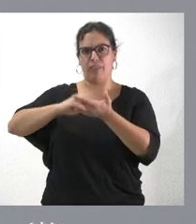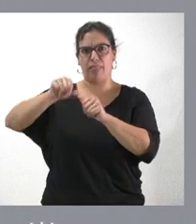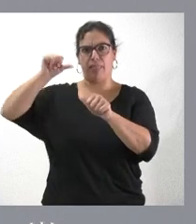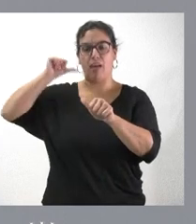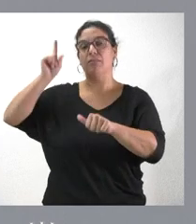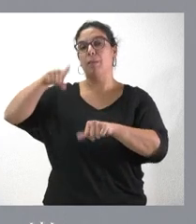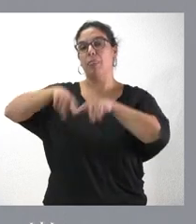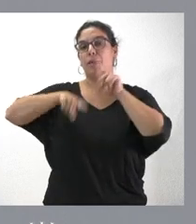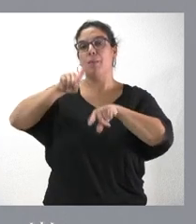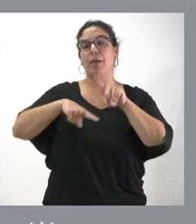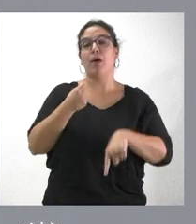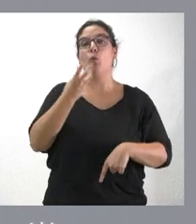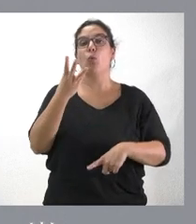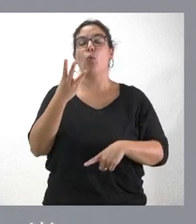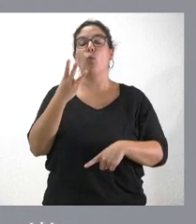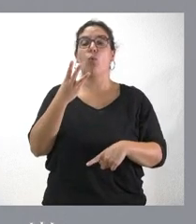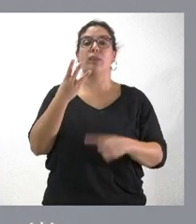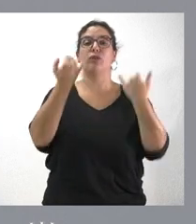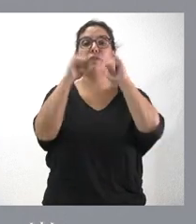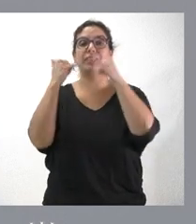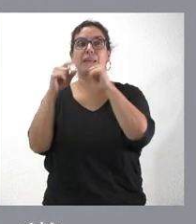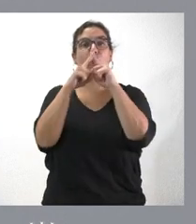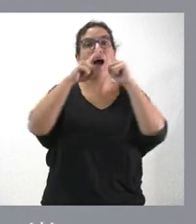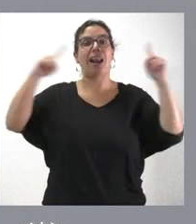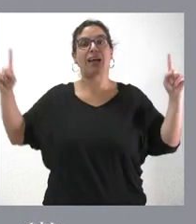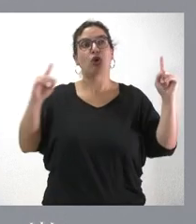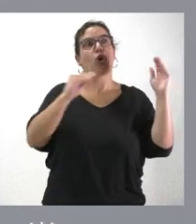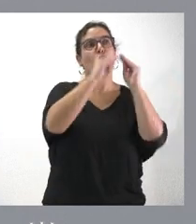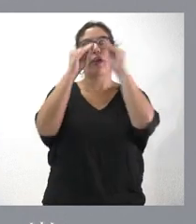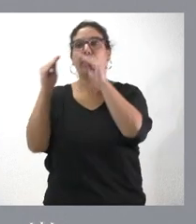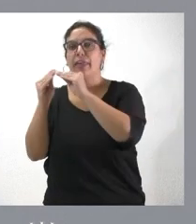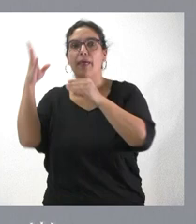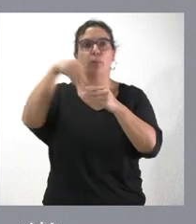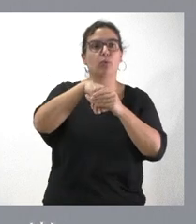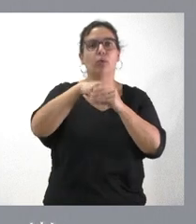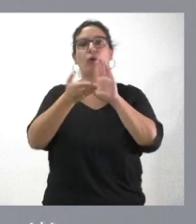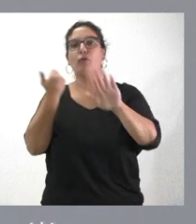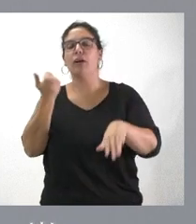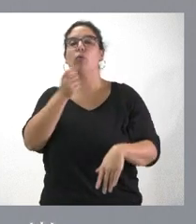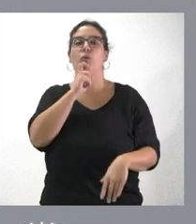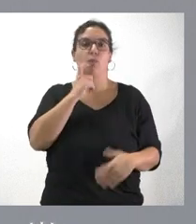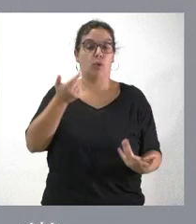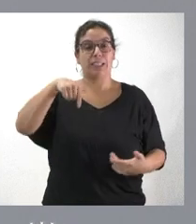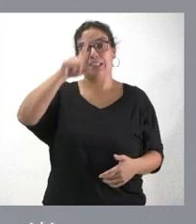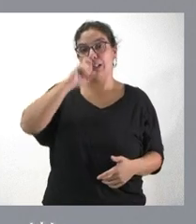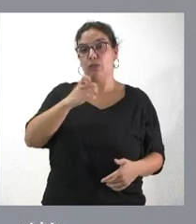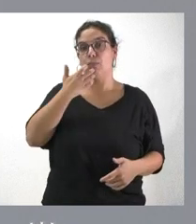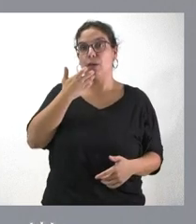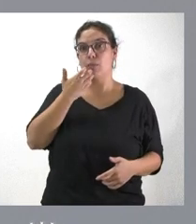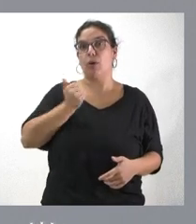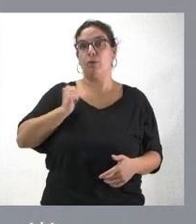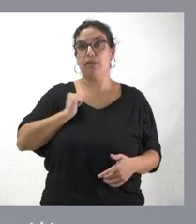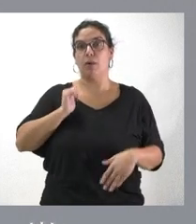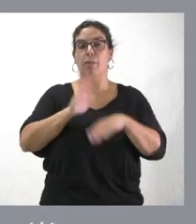del número de festivos que coinciden otros días que lo podamos poder incluir o no. En esta ocasión, lógicamente, hemos tenido que utilizar ese día